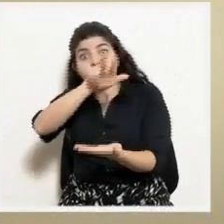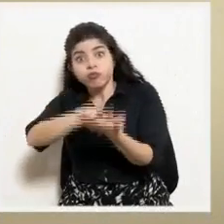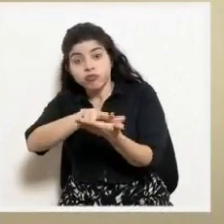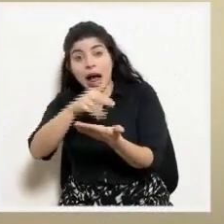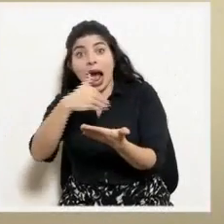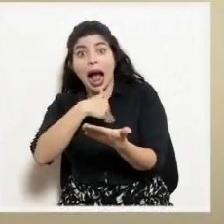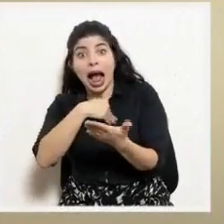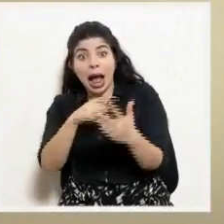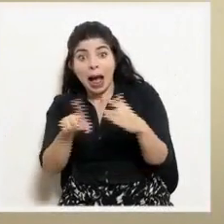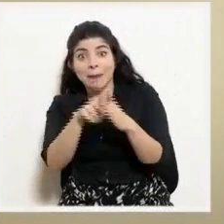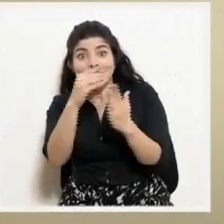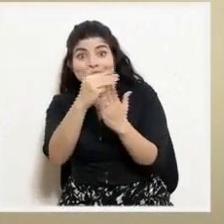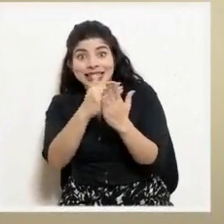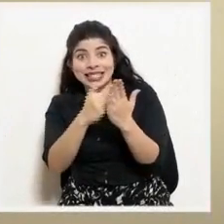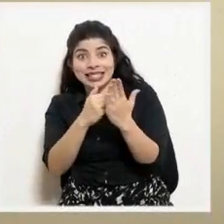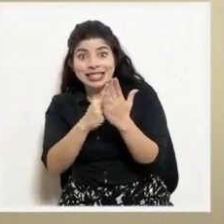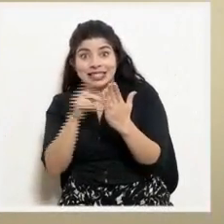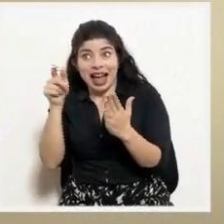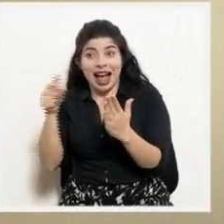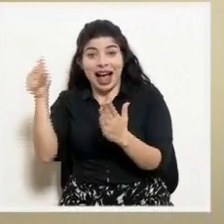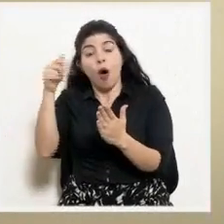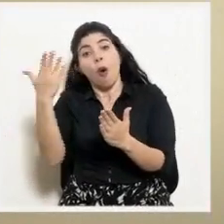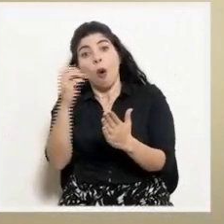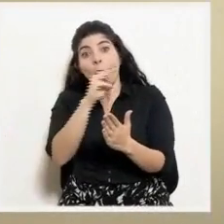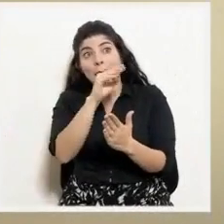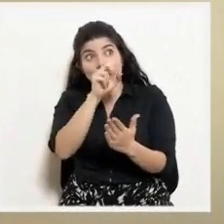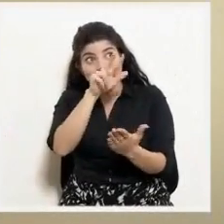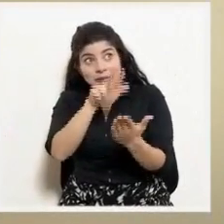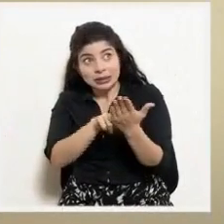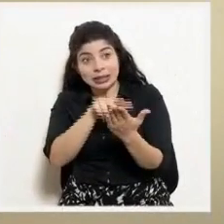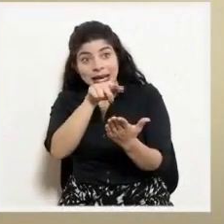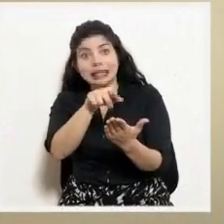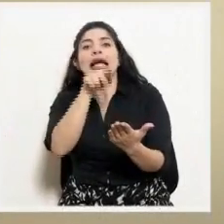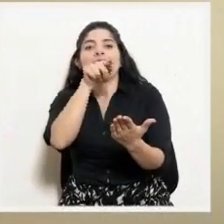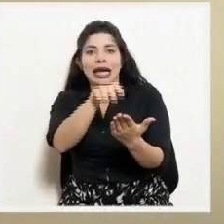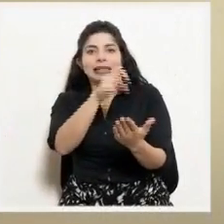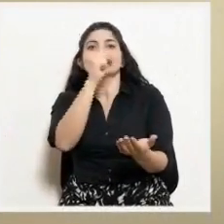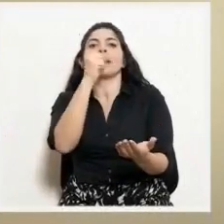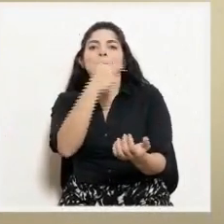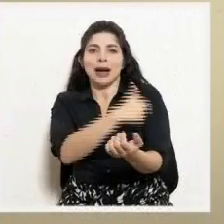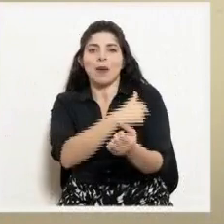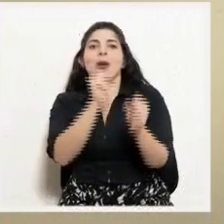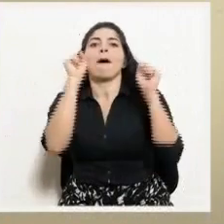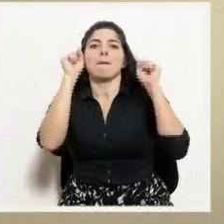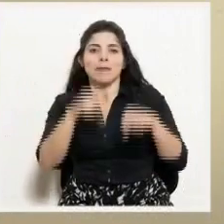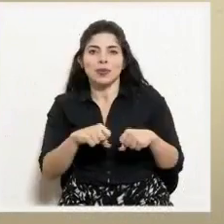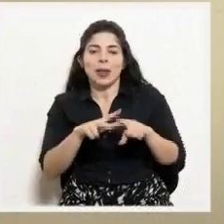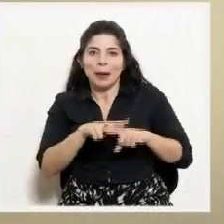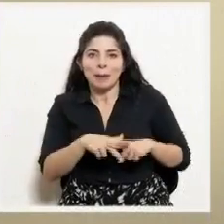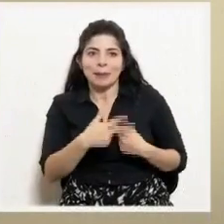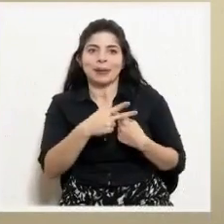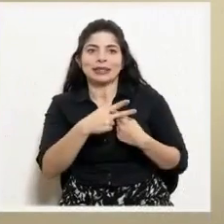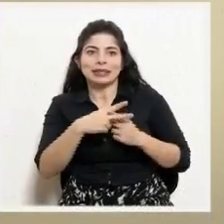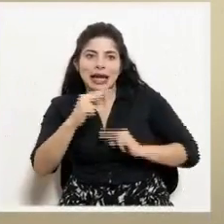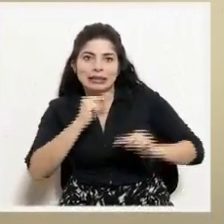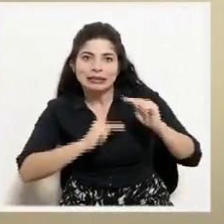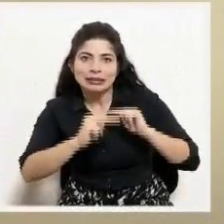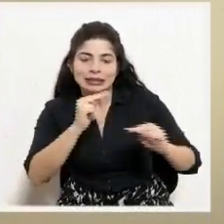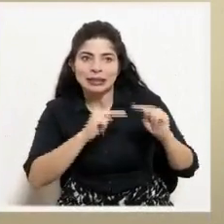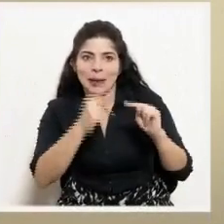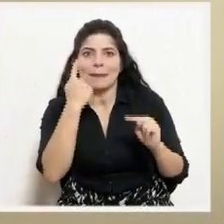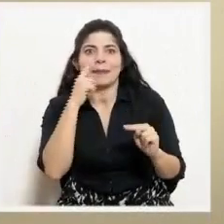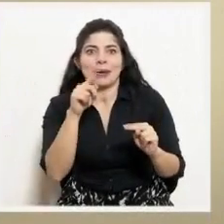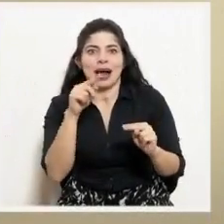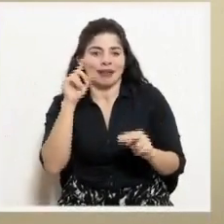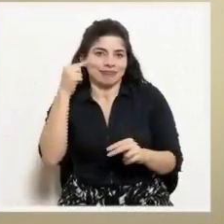aprobación de agencias de regulación estricta, se puede gestionar por parte de los interesados y